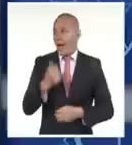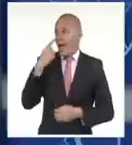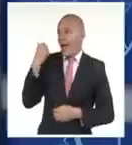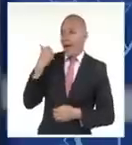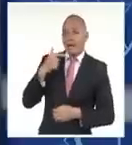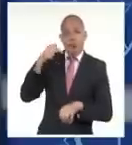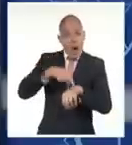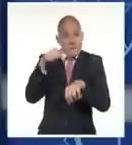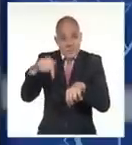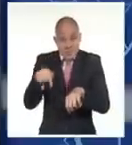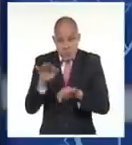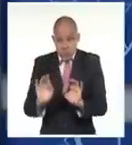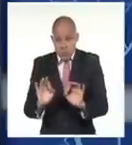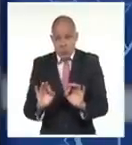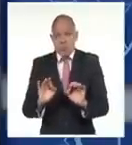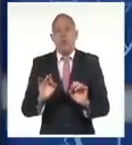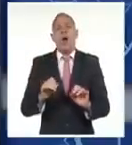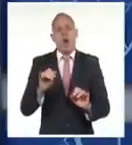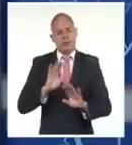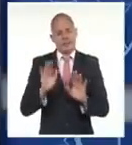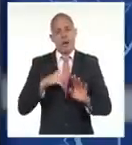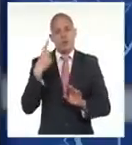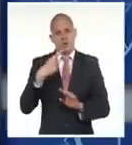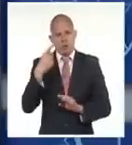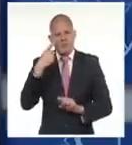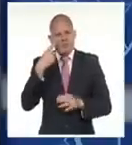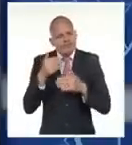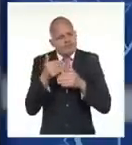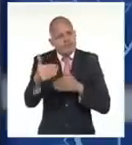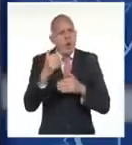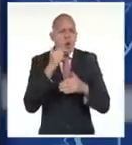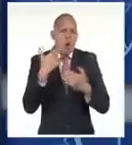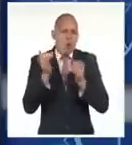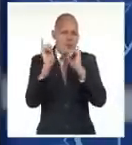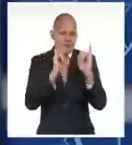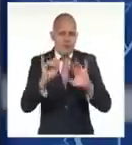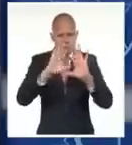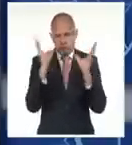las inmediaciones del Hotel Zaratoga. Estaremos pendientes a toda la información que se genere desde allí.